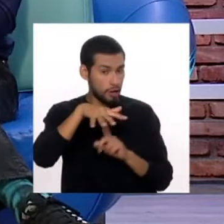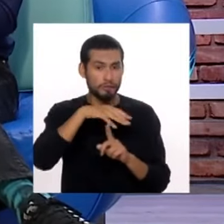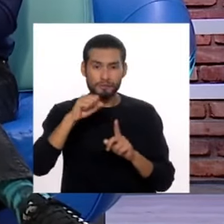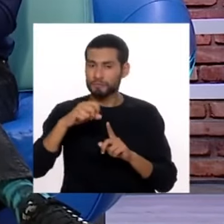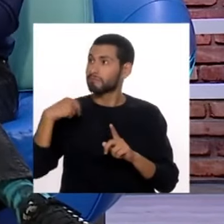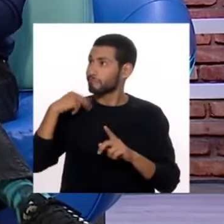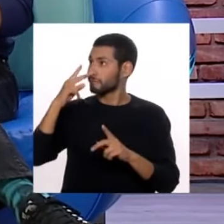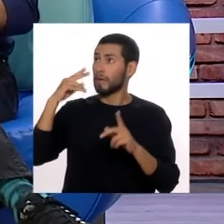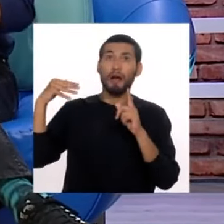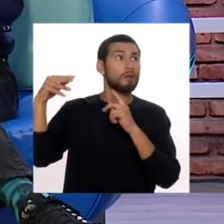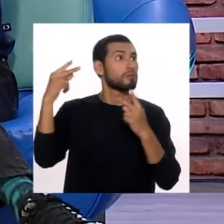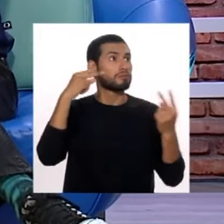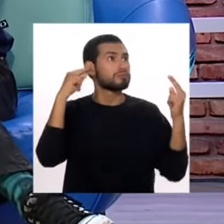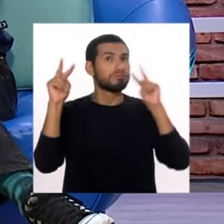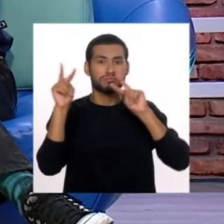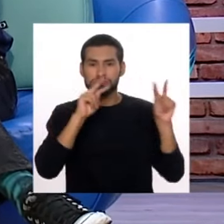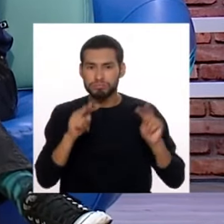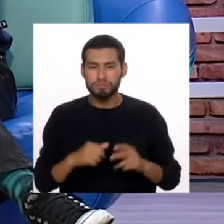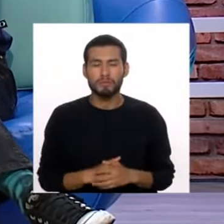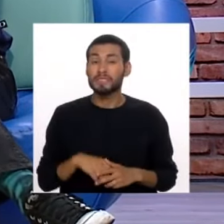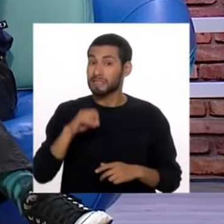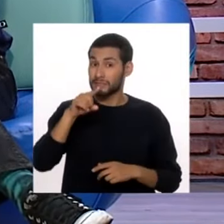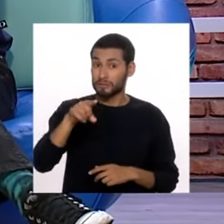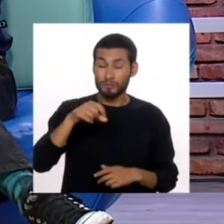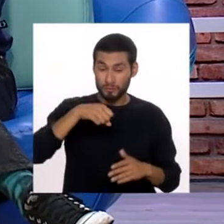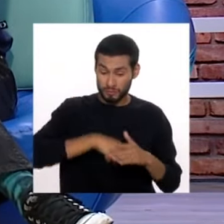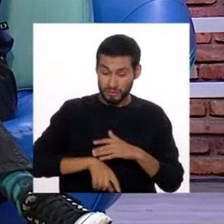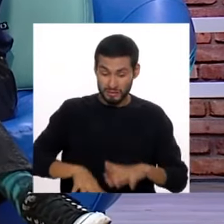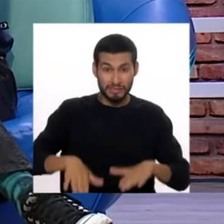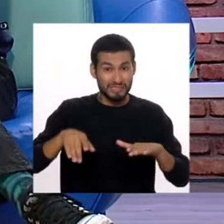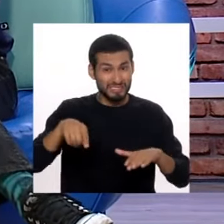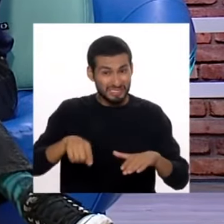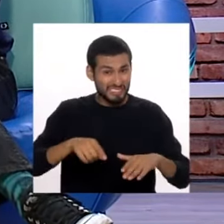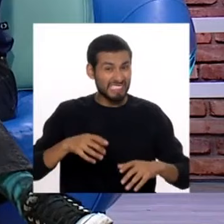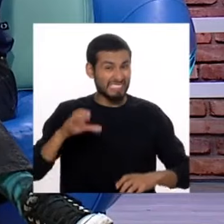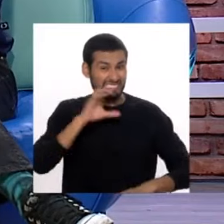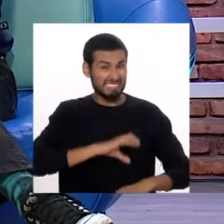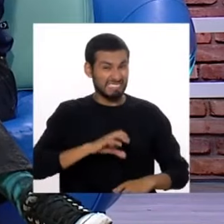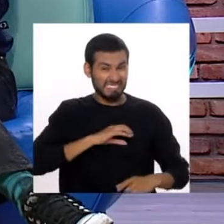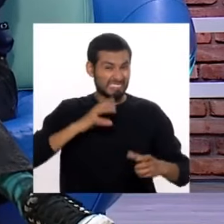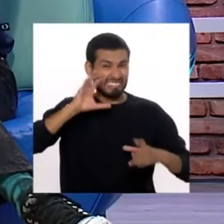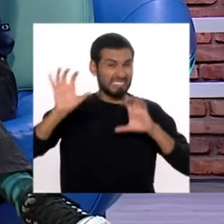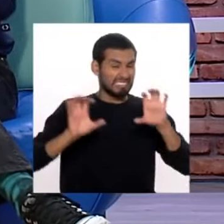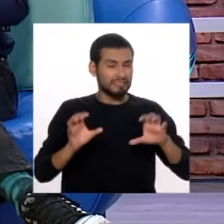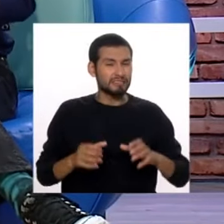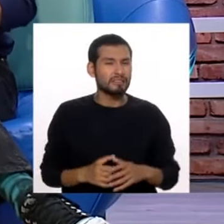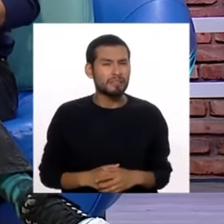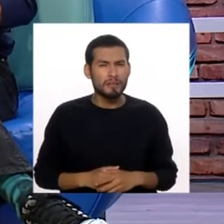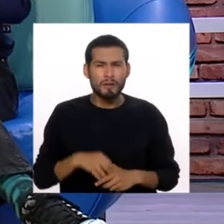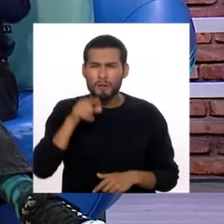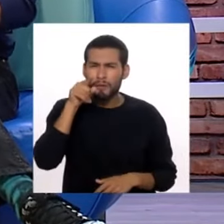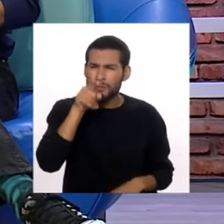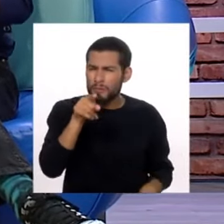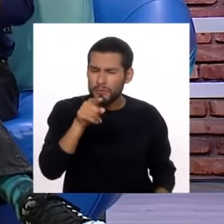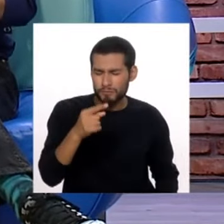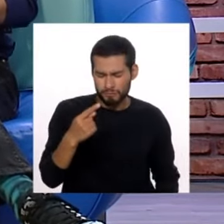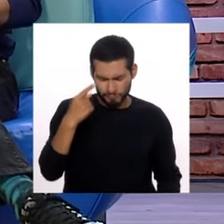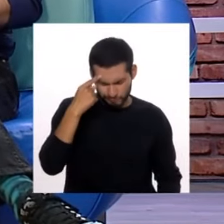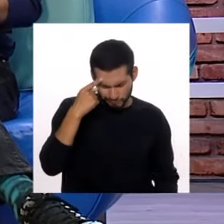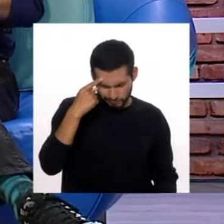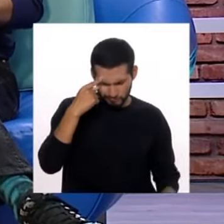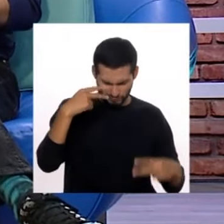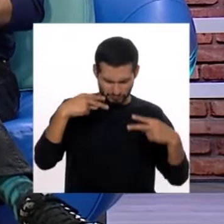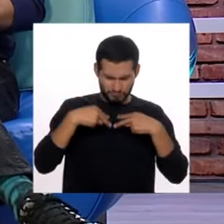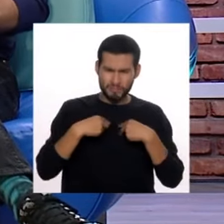contexto en el que vivamos. Entonces, si tu niño o tu niña presenta estos patrones, automáticamente tienes que